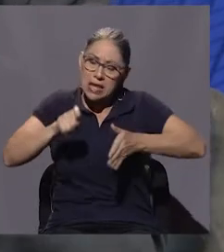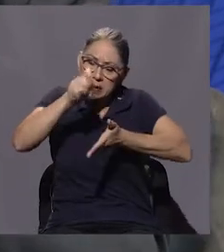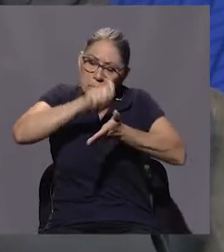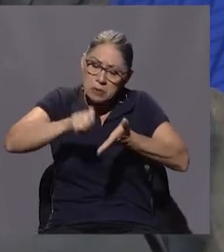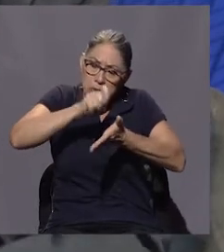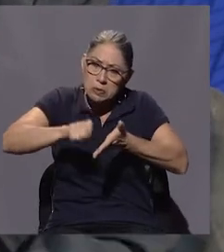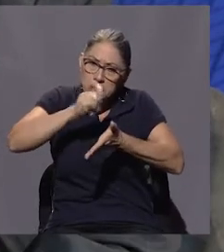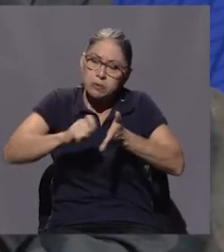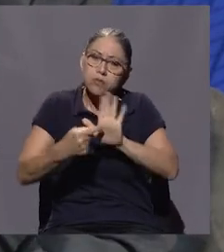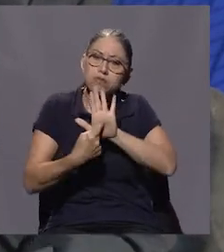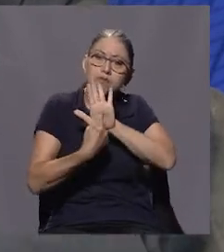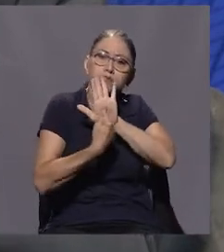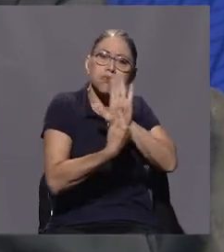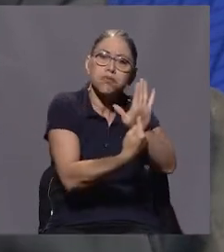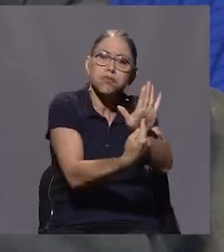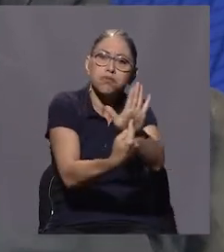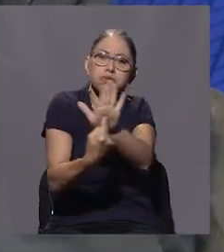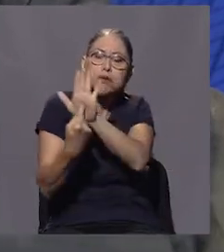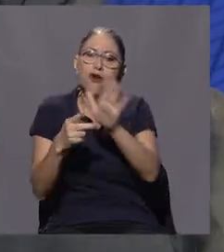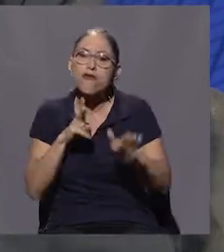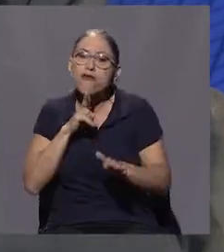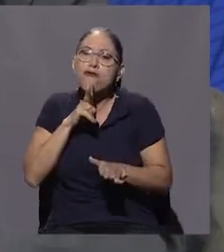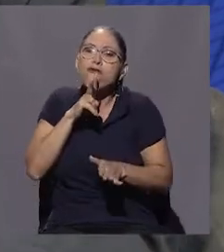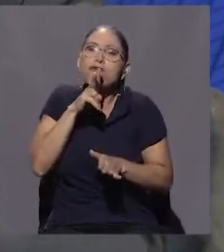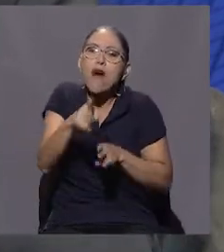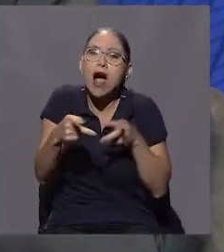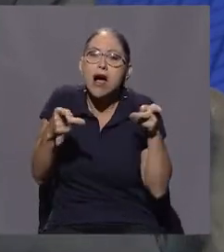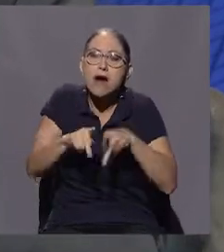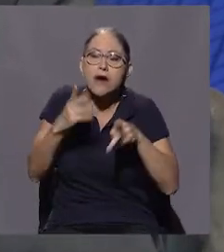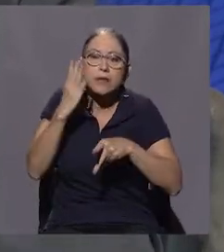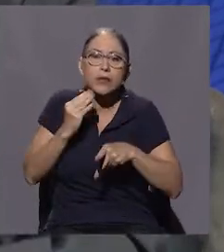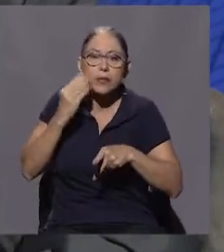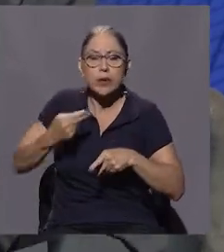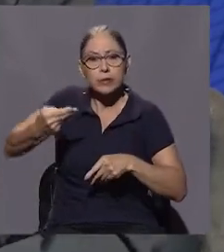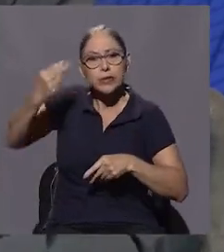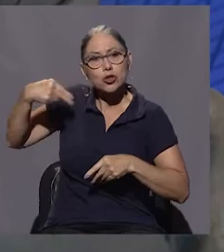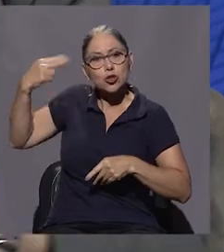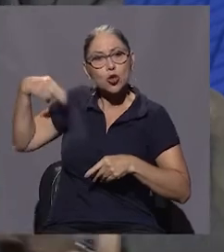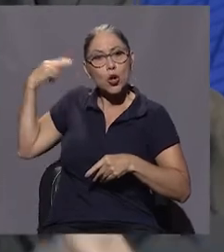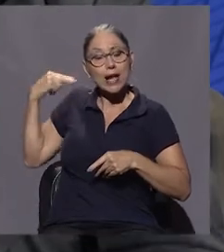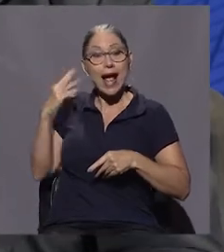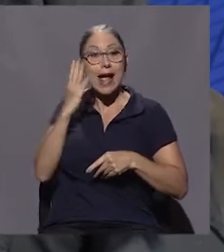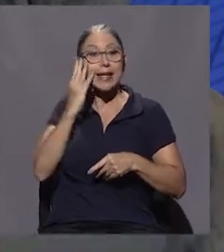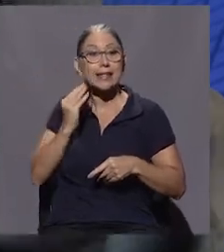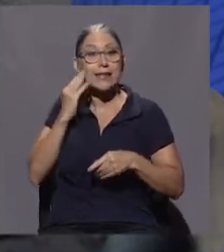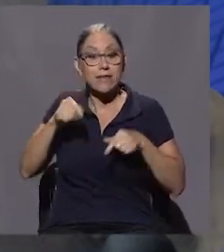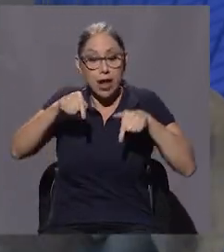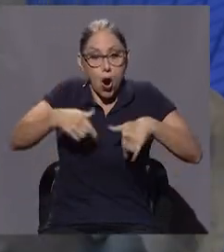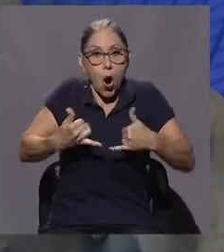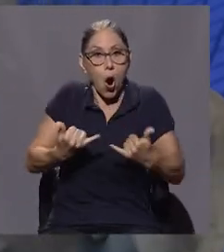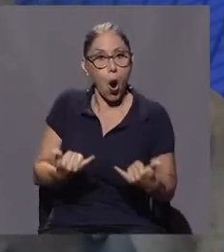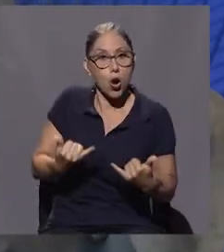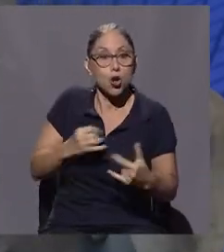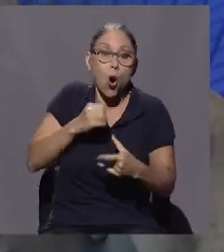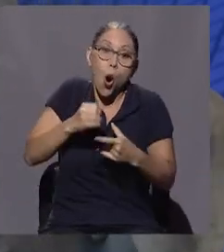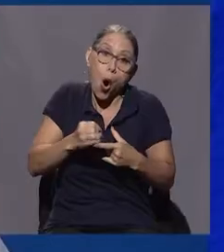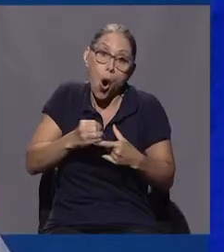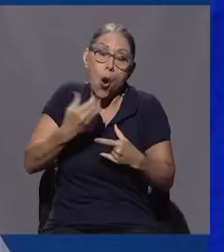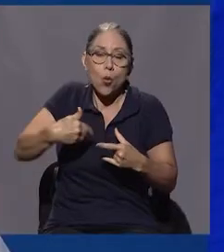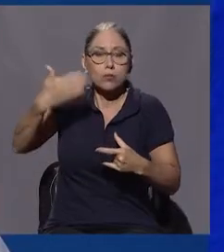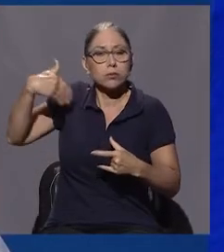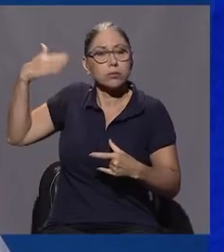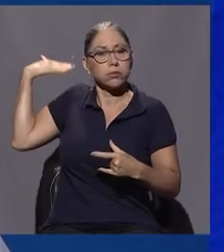ojos del ciudadano la realidad histórica que se vive hoy o se vivió ayer.